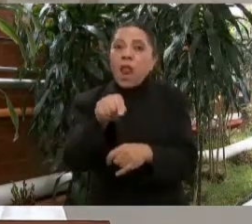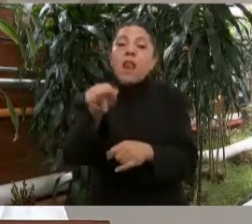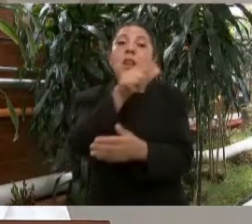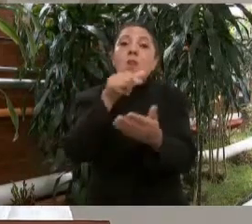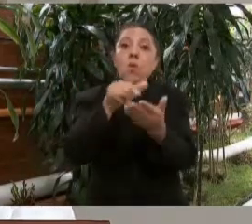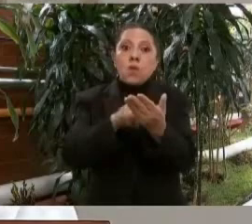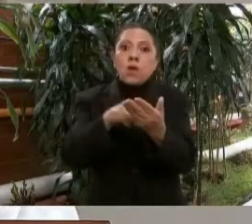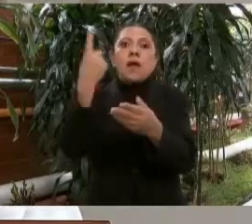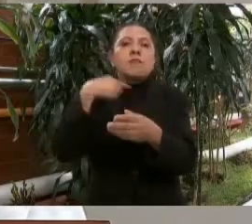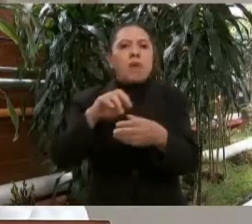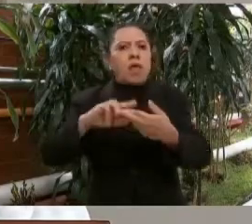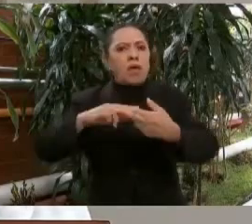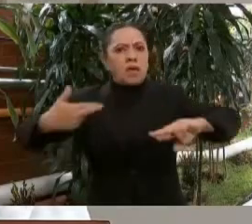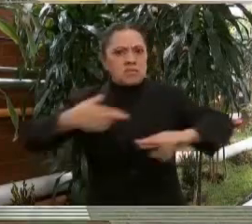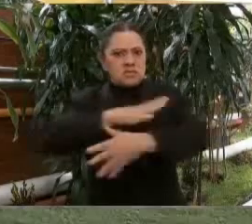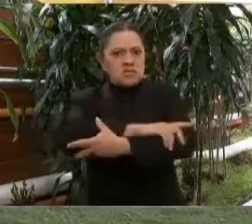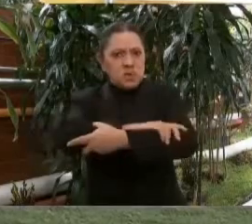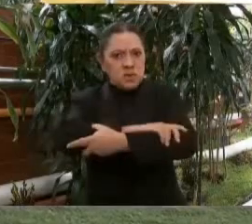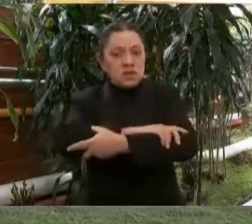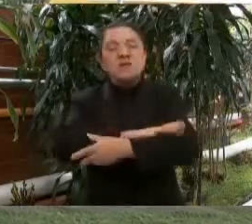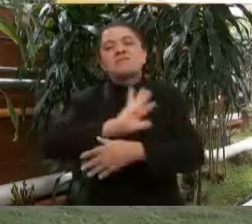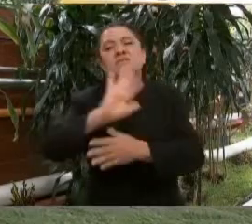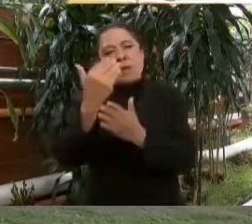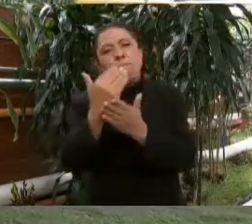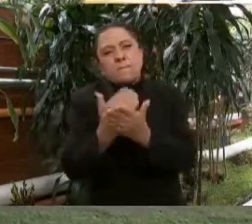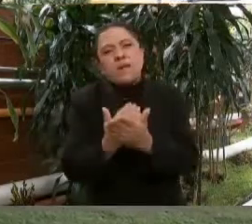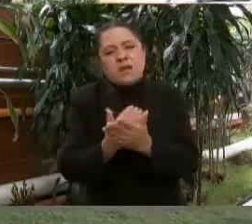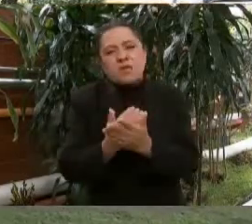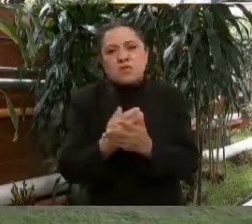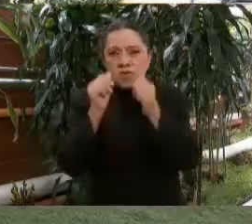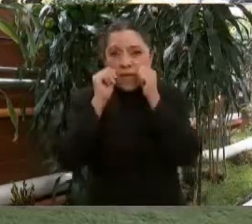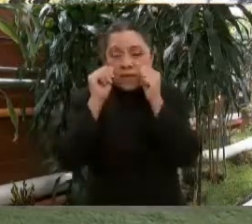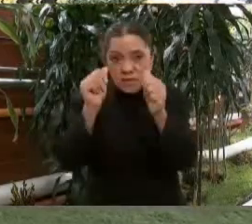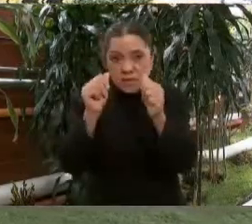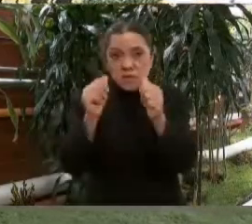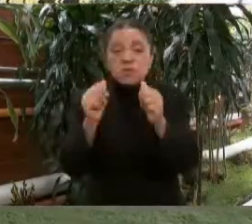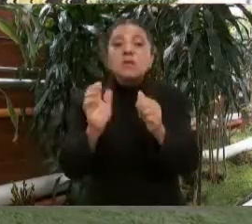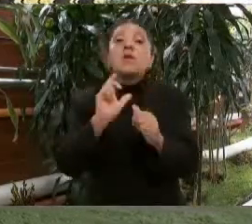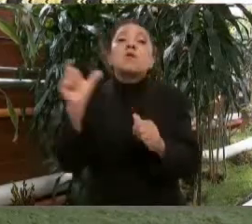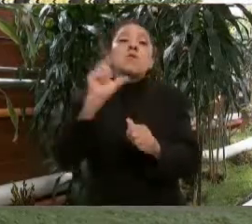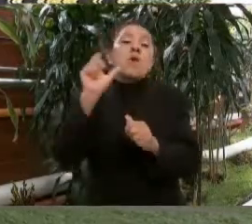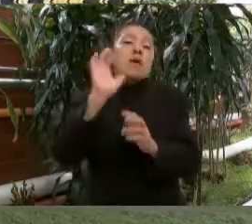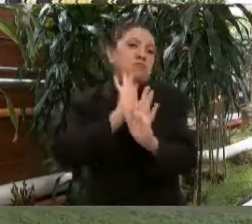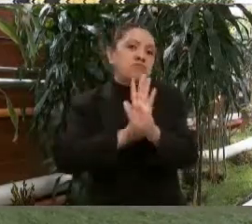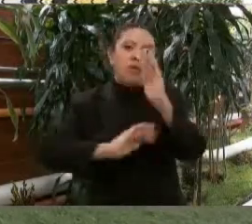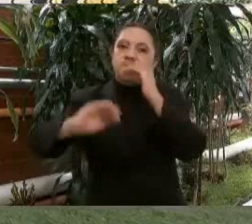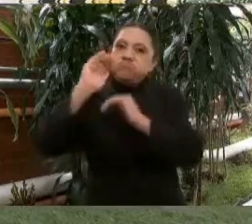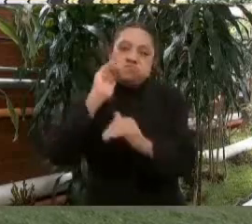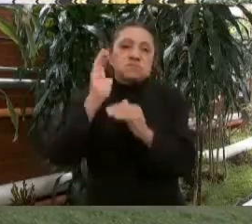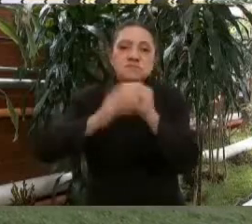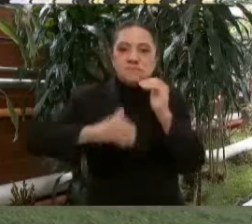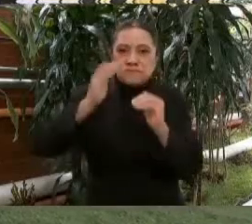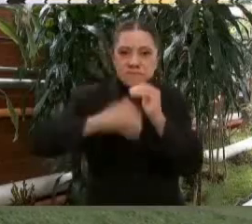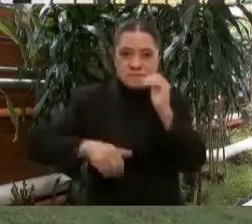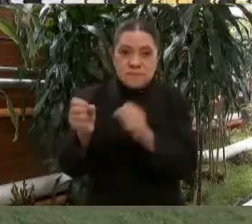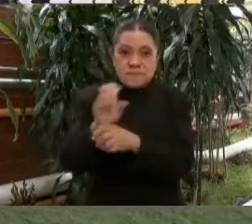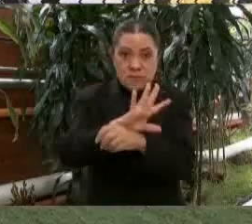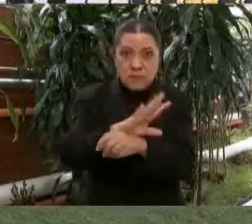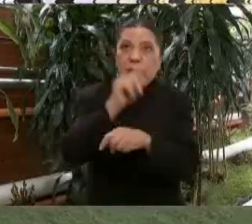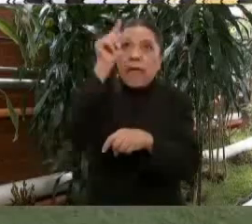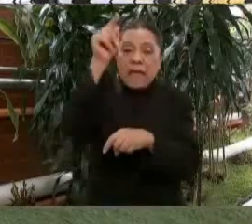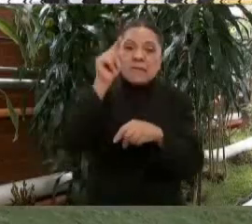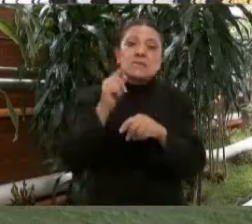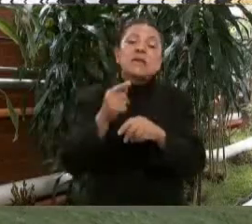solidarizarnos con los que menos tienen. Una vez superada la pandemia, estas instalaciones serán devueltas al Issste.